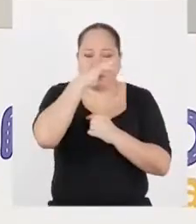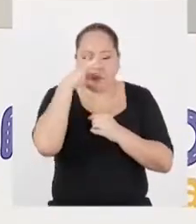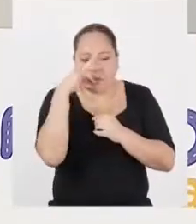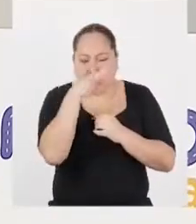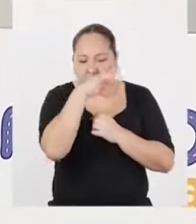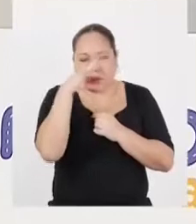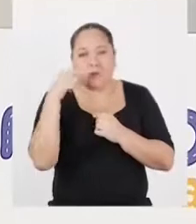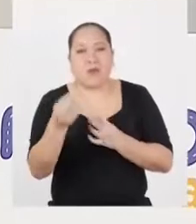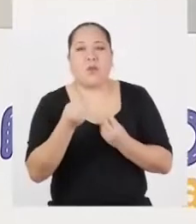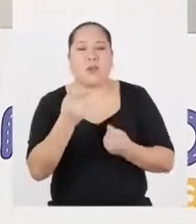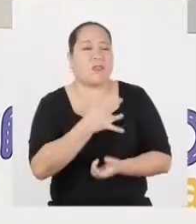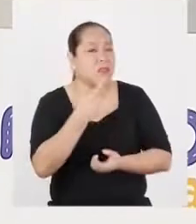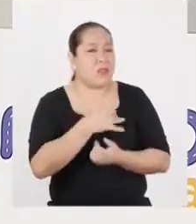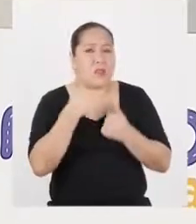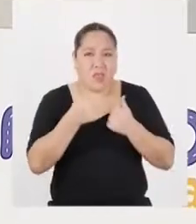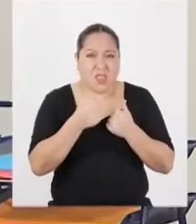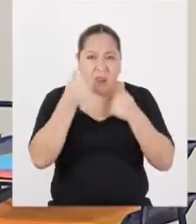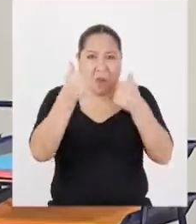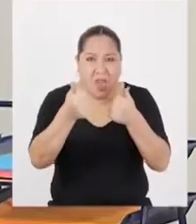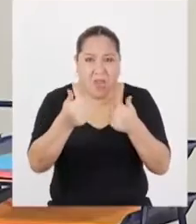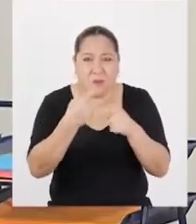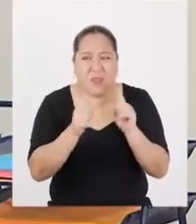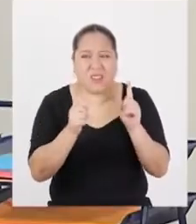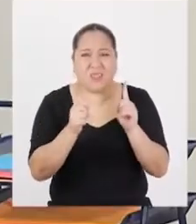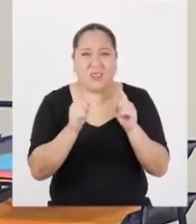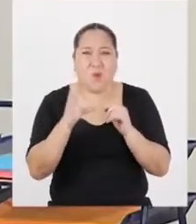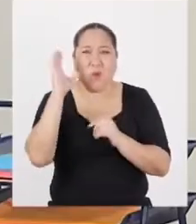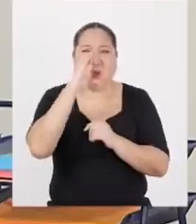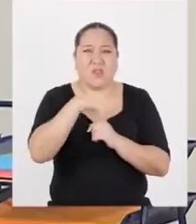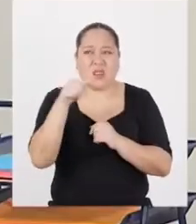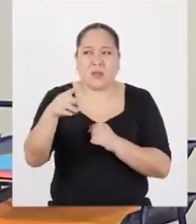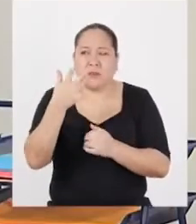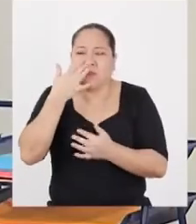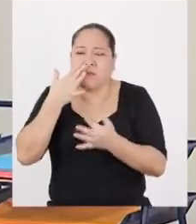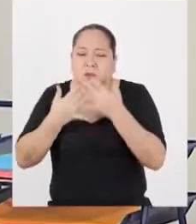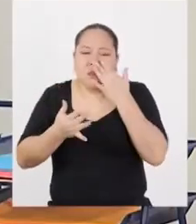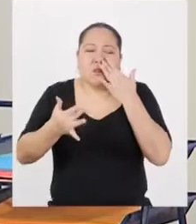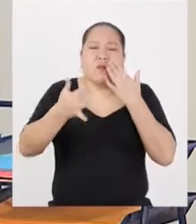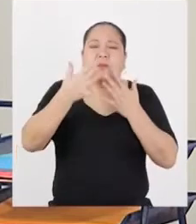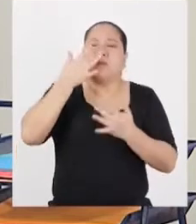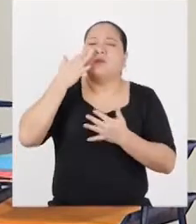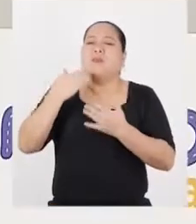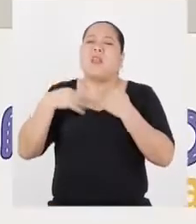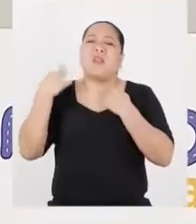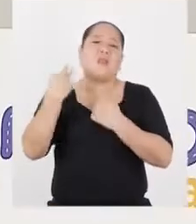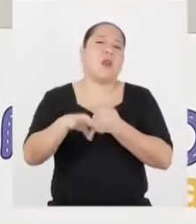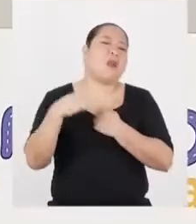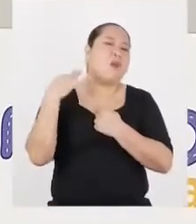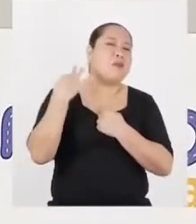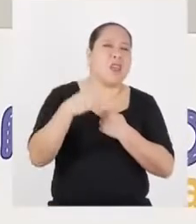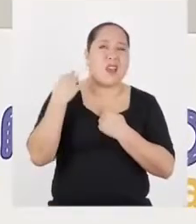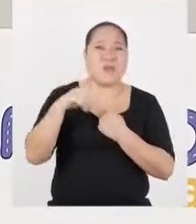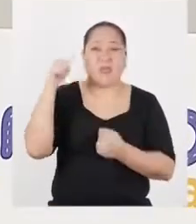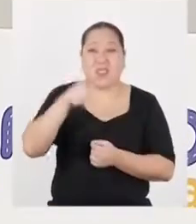adicción. Porque es muy agradable sentirse bien. Pero terminas buscando estar siempre en ese estado artificial. Y además,